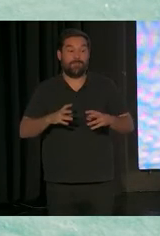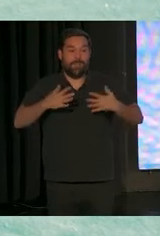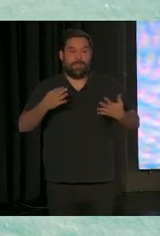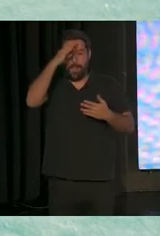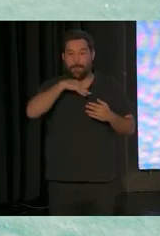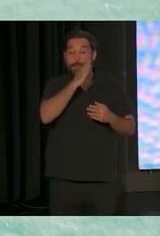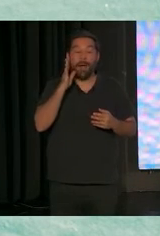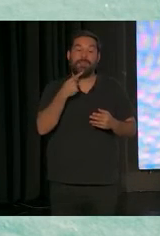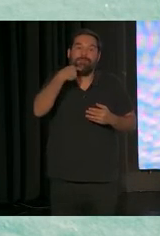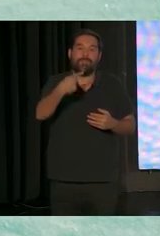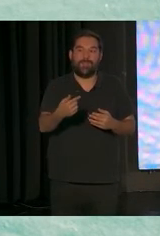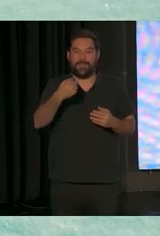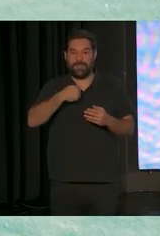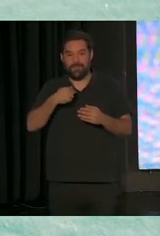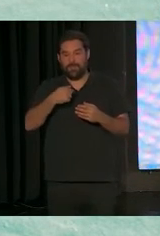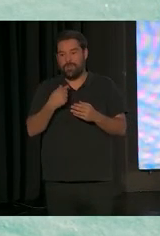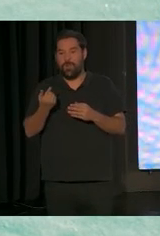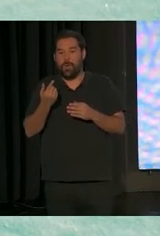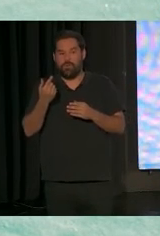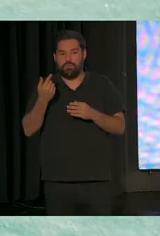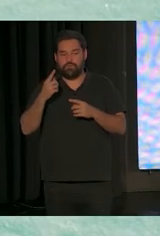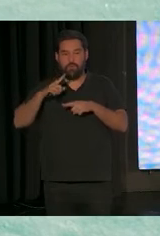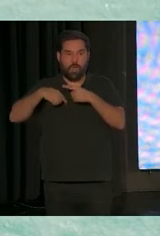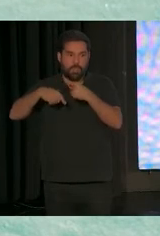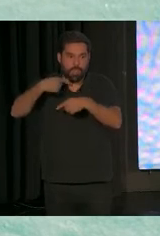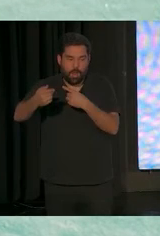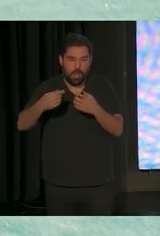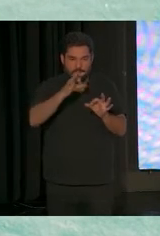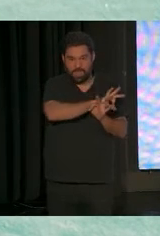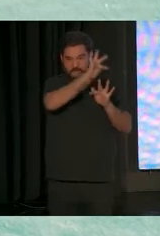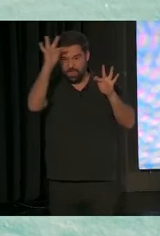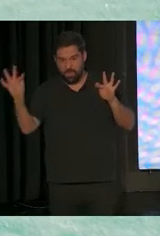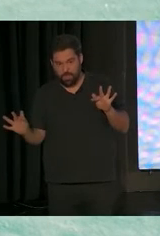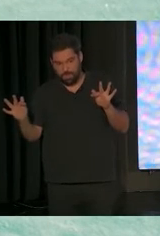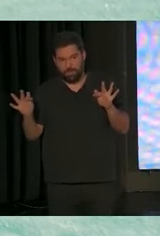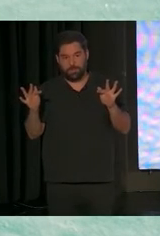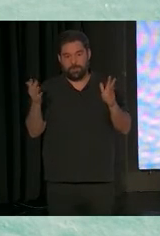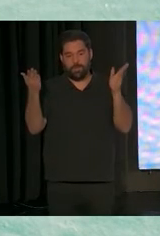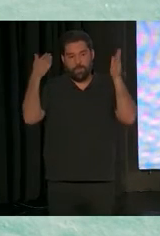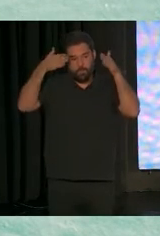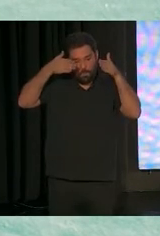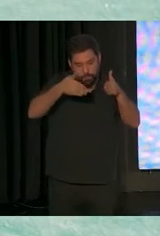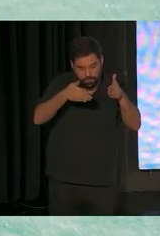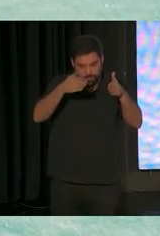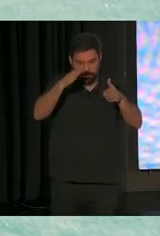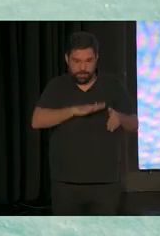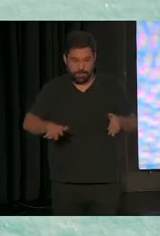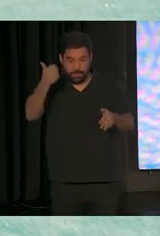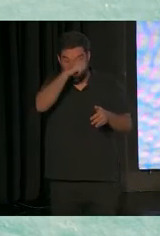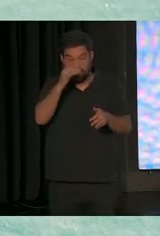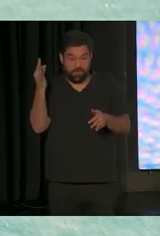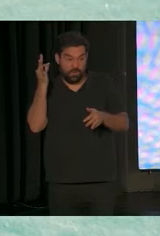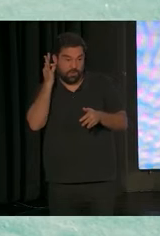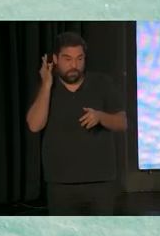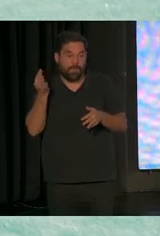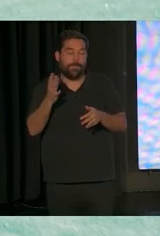ser el terapeuta, me hace estar todo el día. Pero no es porque no funcione la práctica recomendada, es porque no lo estamos haciendo bien. Está